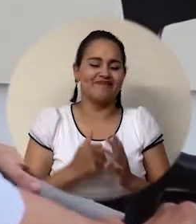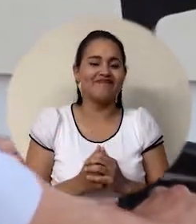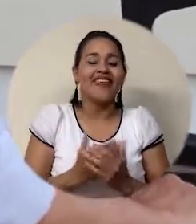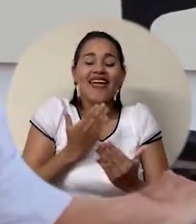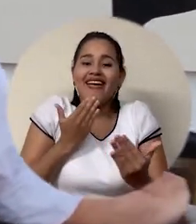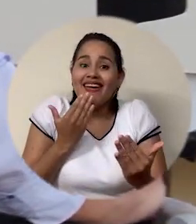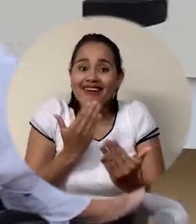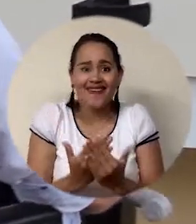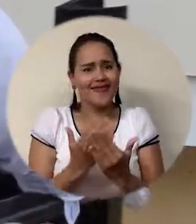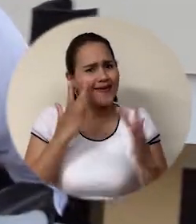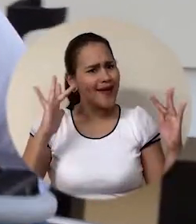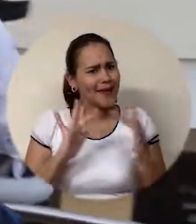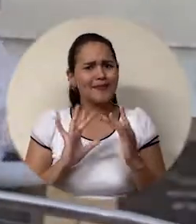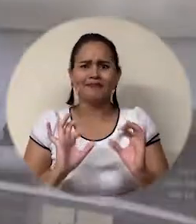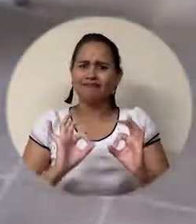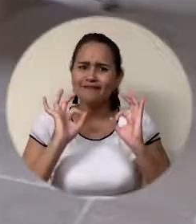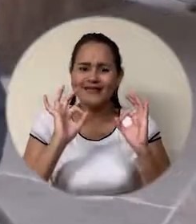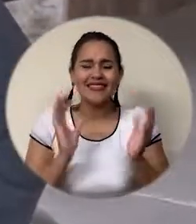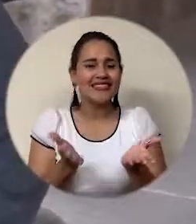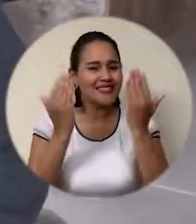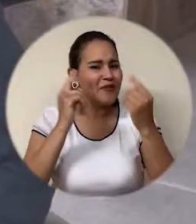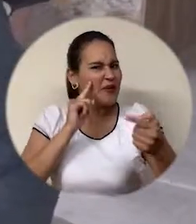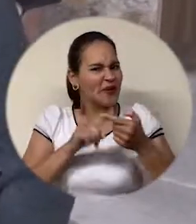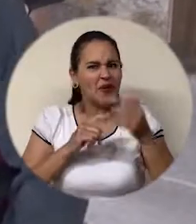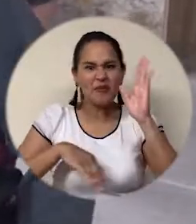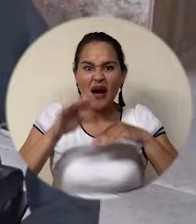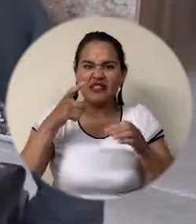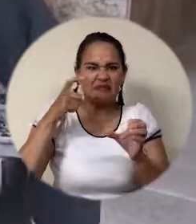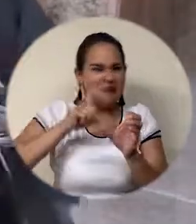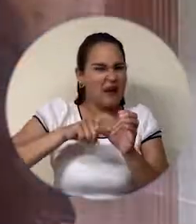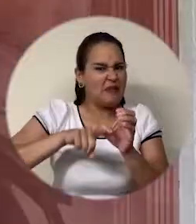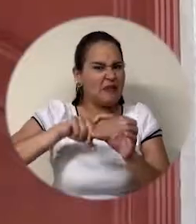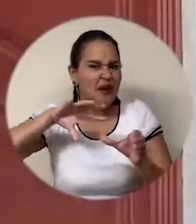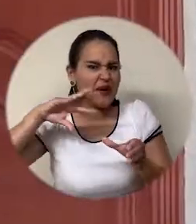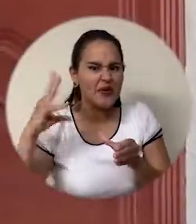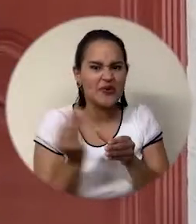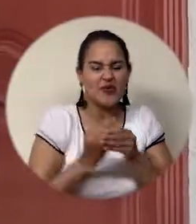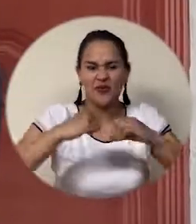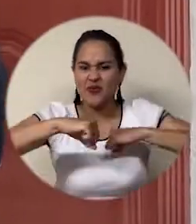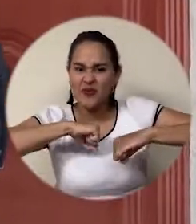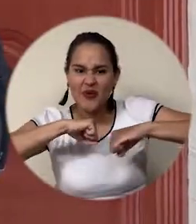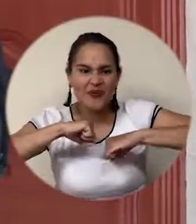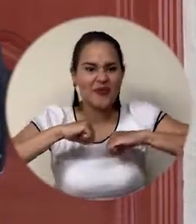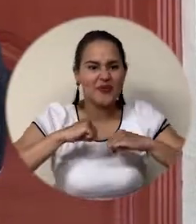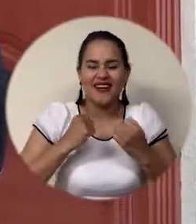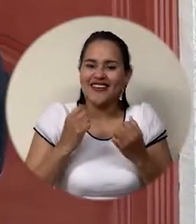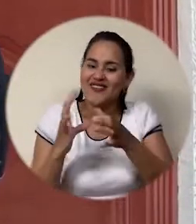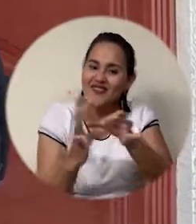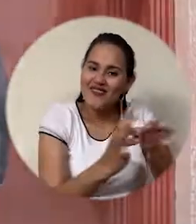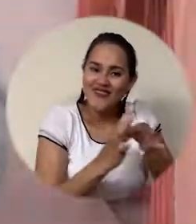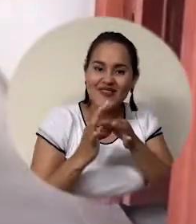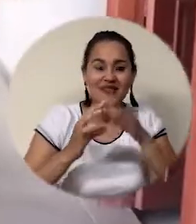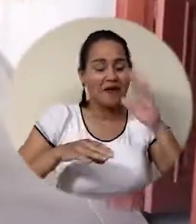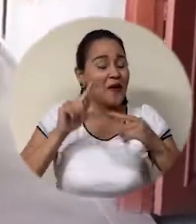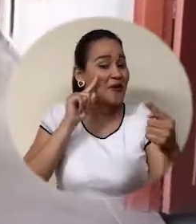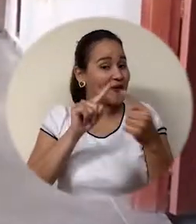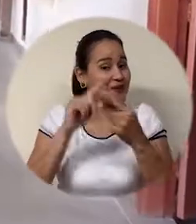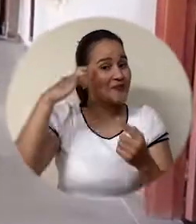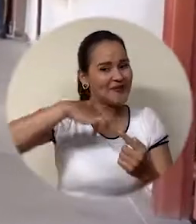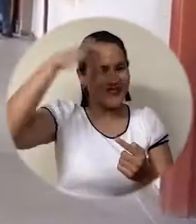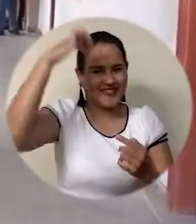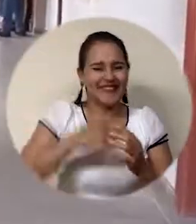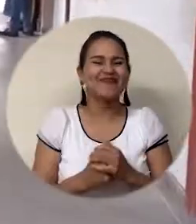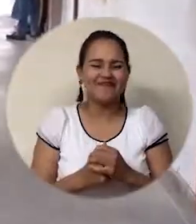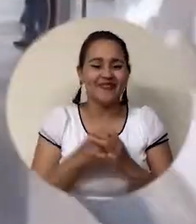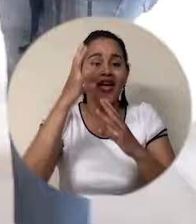más personas se estén uniendo tanto a la universidad y el sueño de lograr ser profesionales. A través del Acuerdo